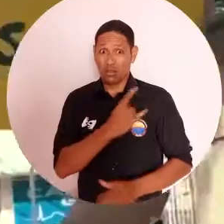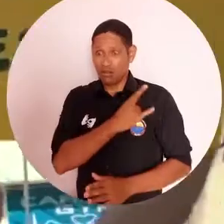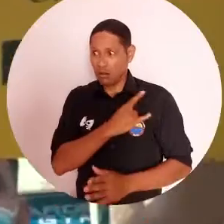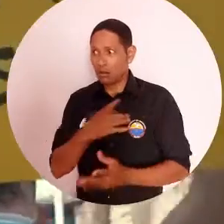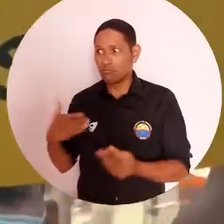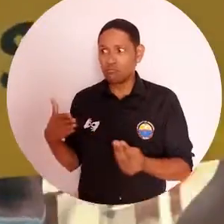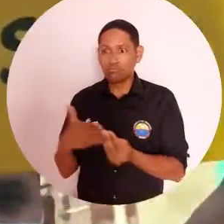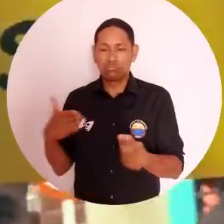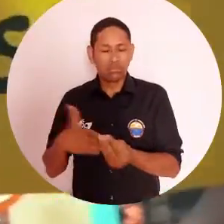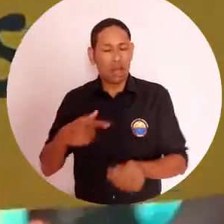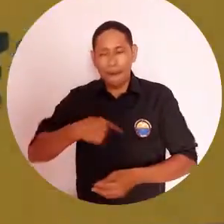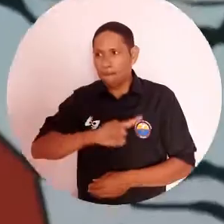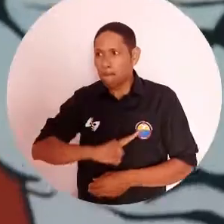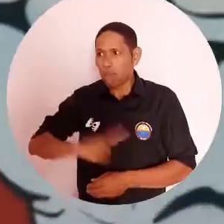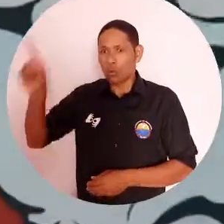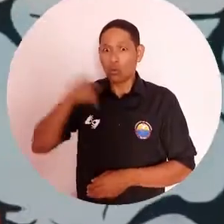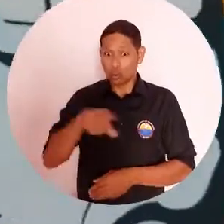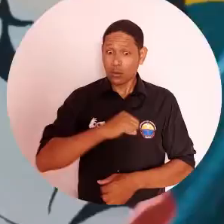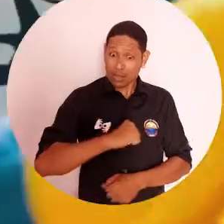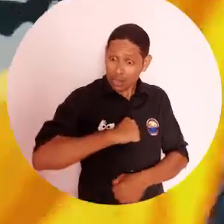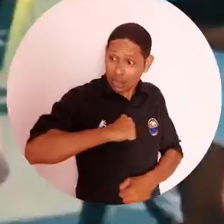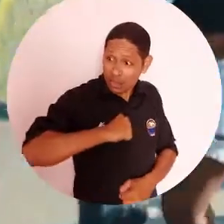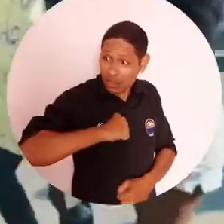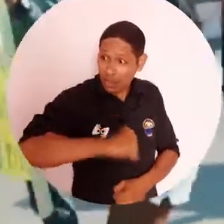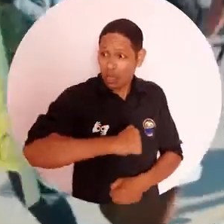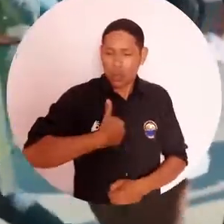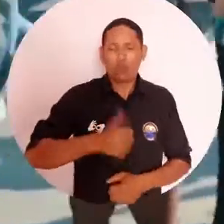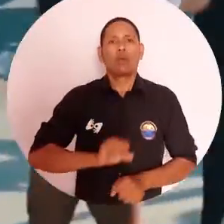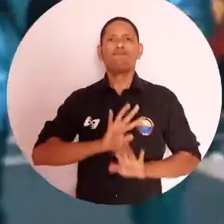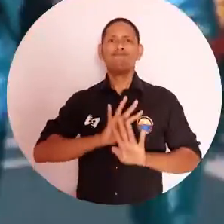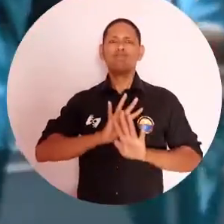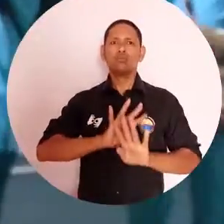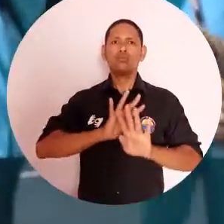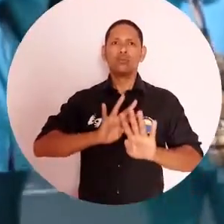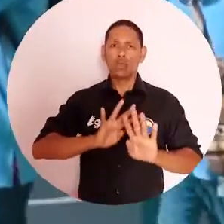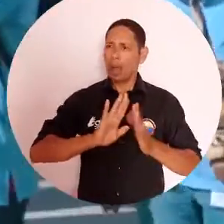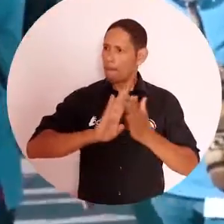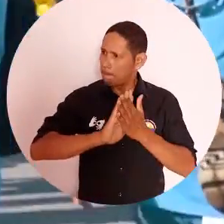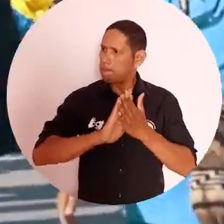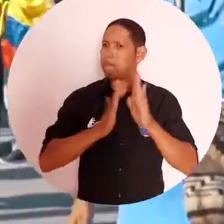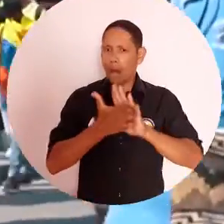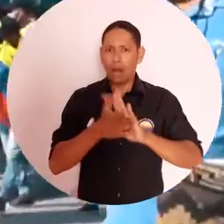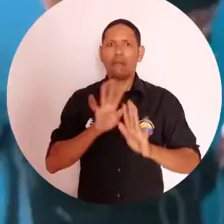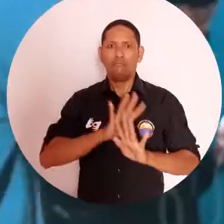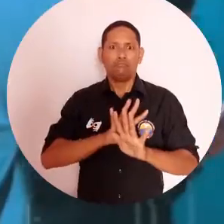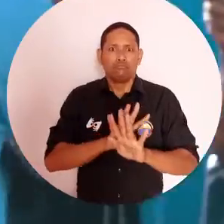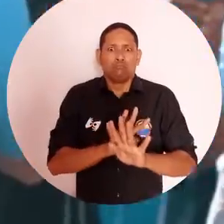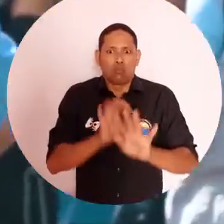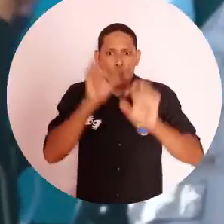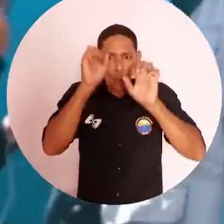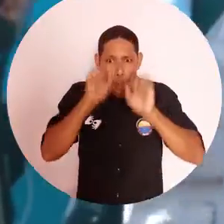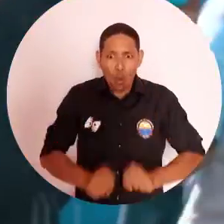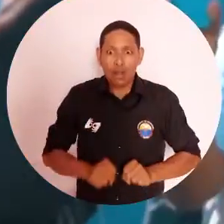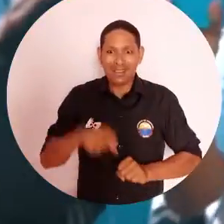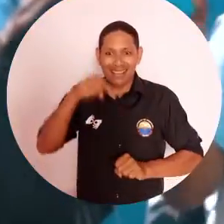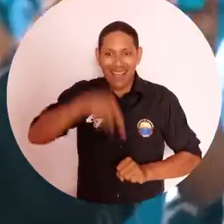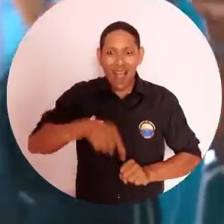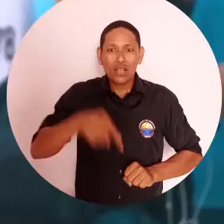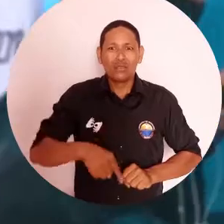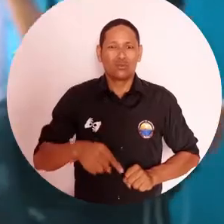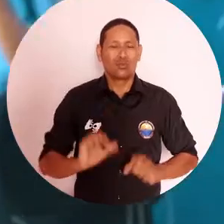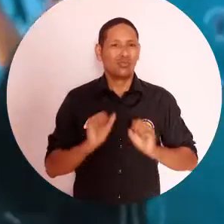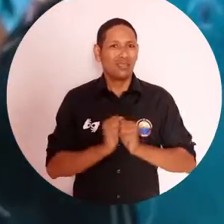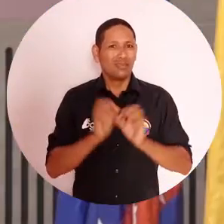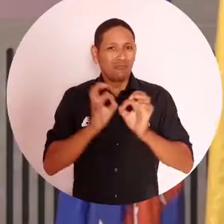universitaria que en el marco de su derecho constitucional fundamental a la protesta y a la manifestación pacífica en el marco del